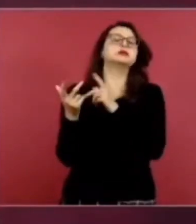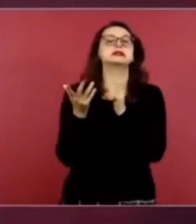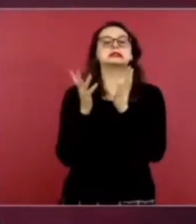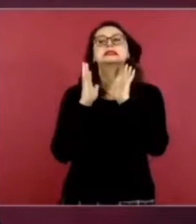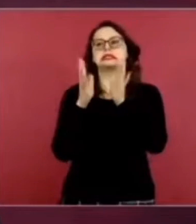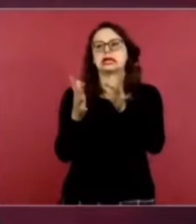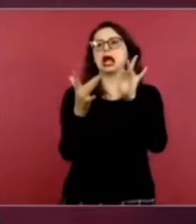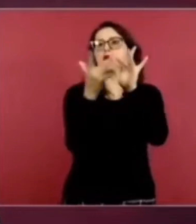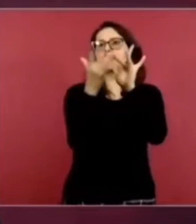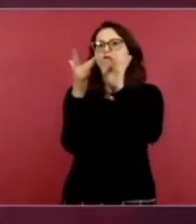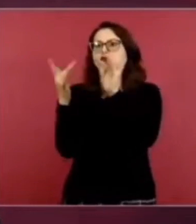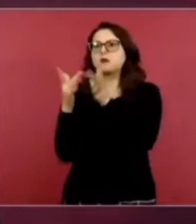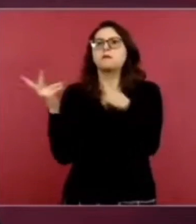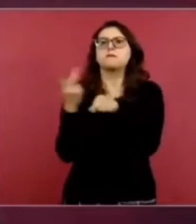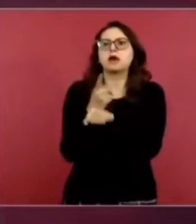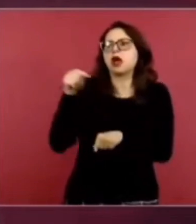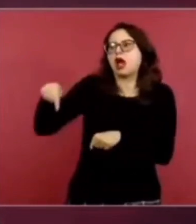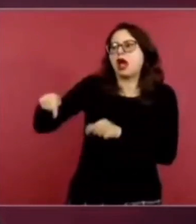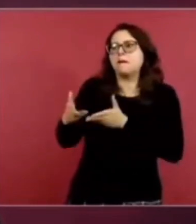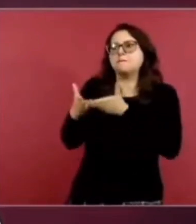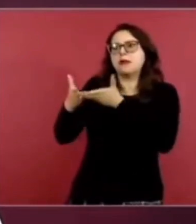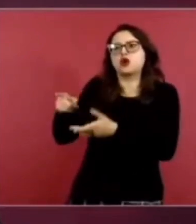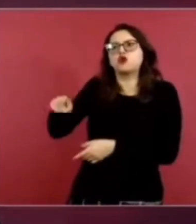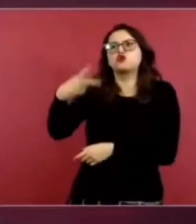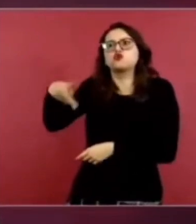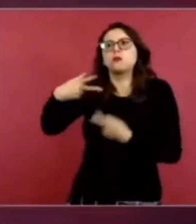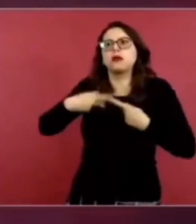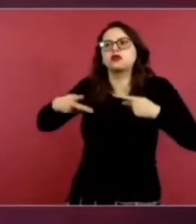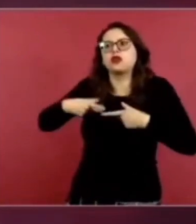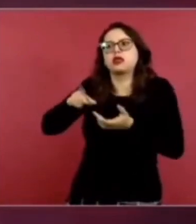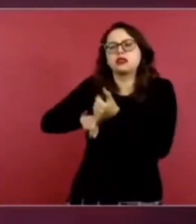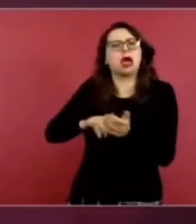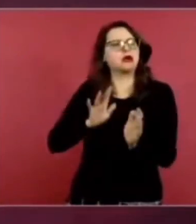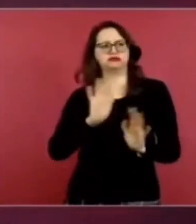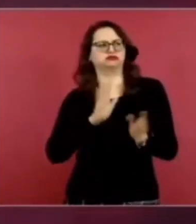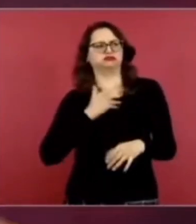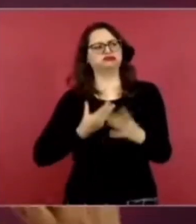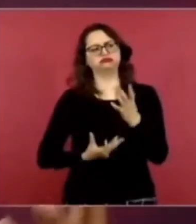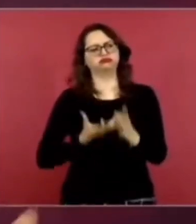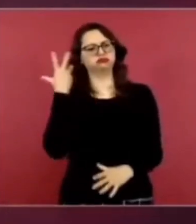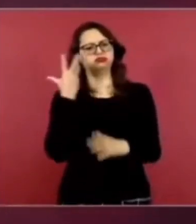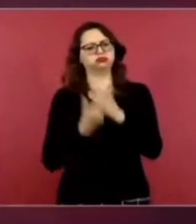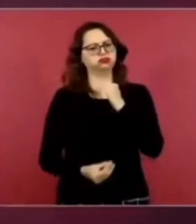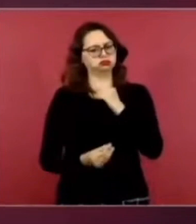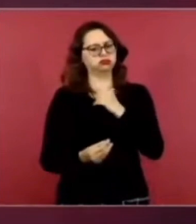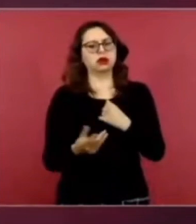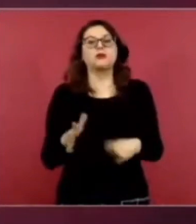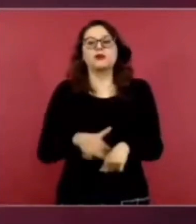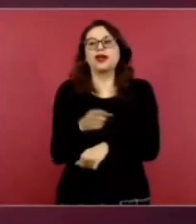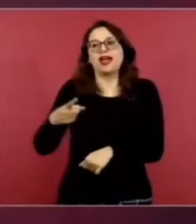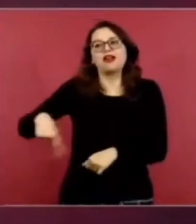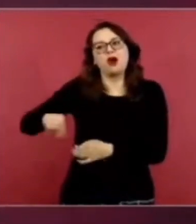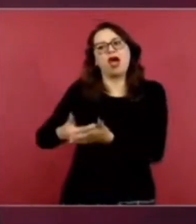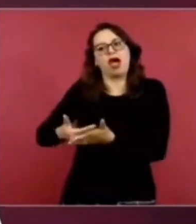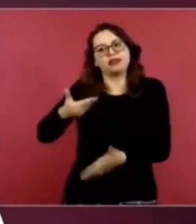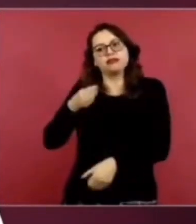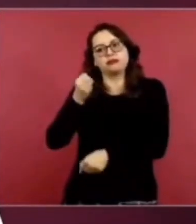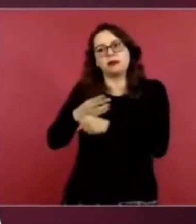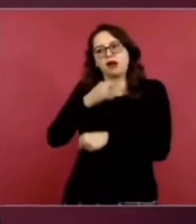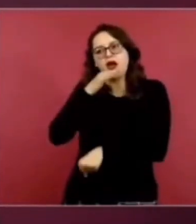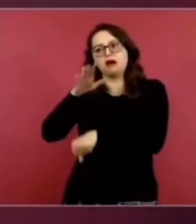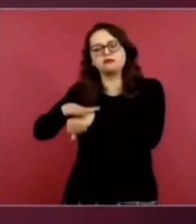de estos yates, de estos barcos que obviamente pues tuvieron un aviso previo de lo que venía.